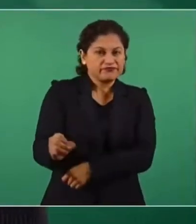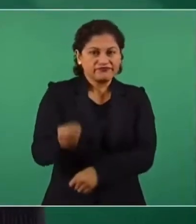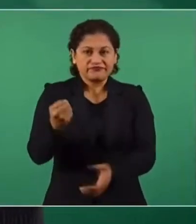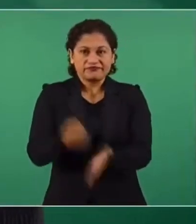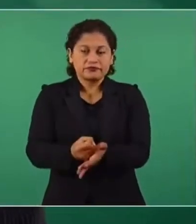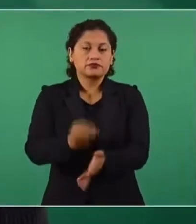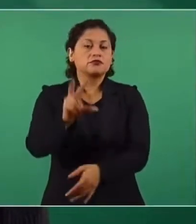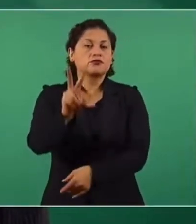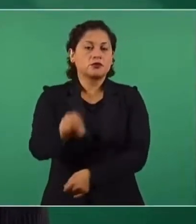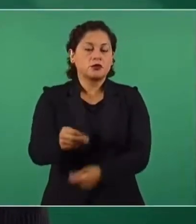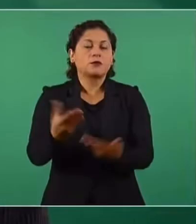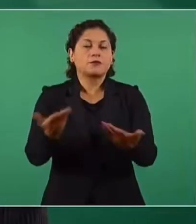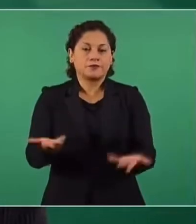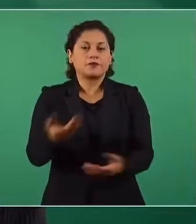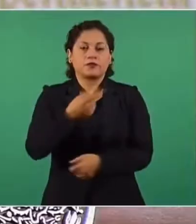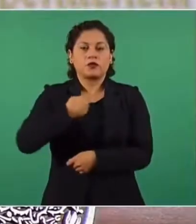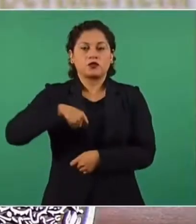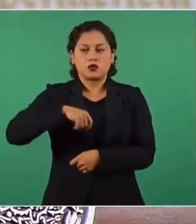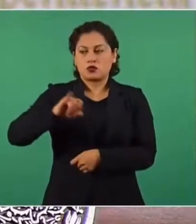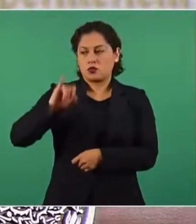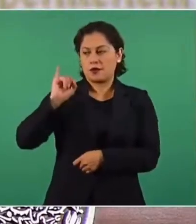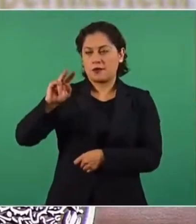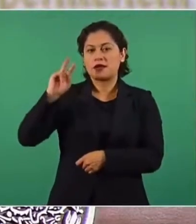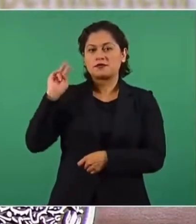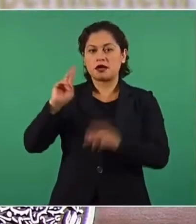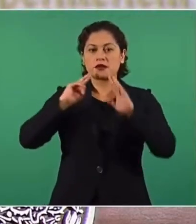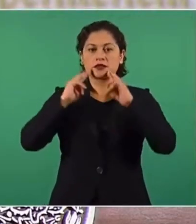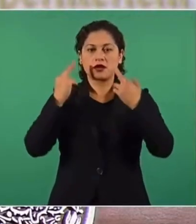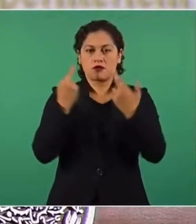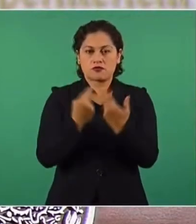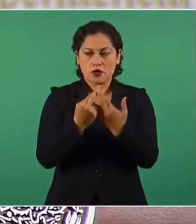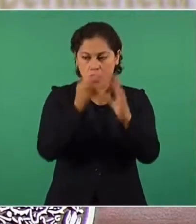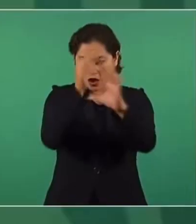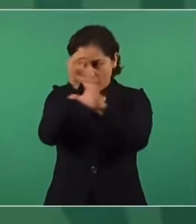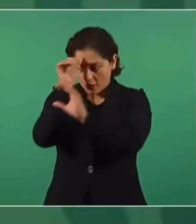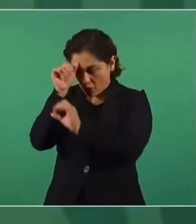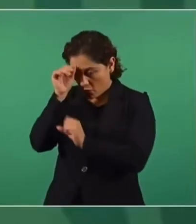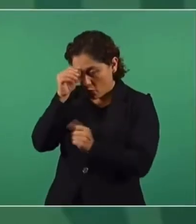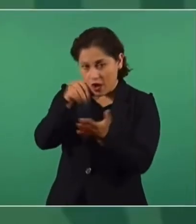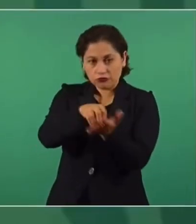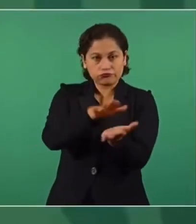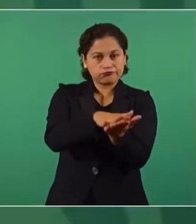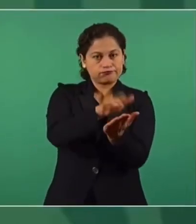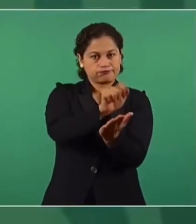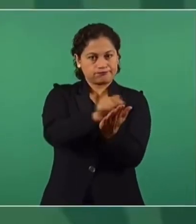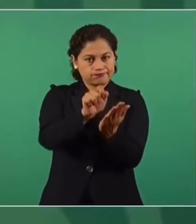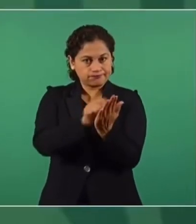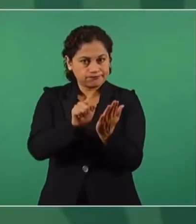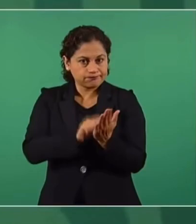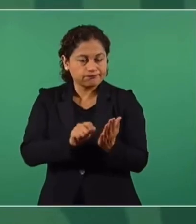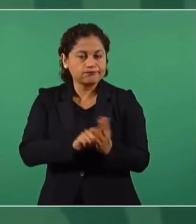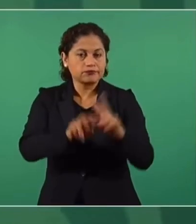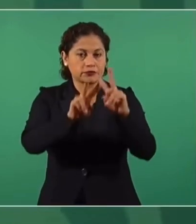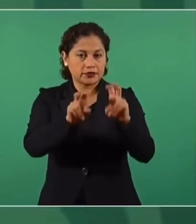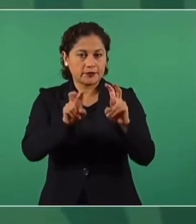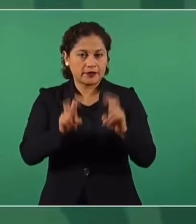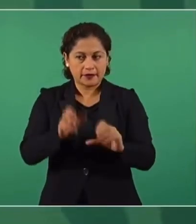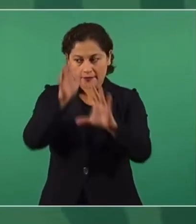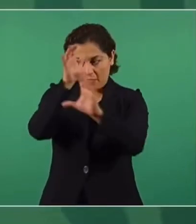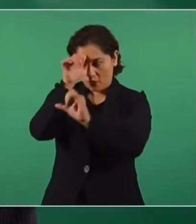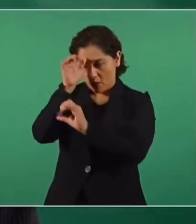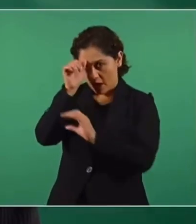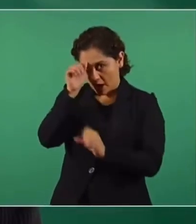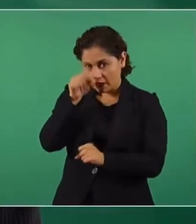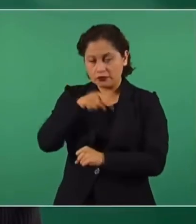tomamos, hicimos una minuta y efectivamente el día viernes se estableció de que, bueno, sí se iba a considerar como una carta siempre y cuando se